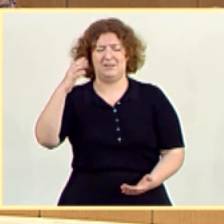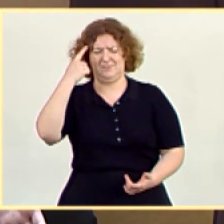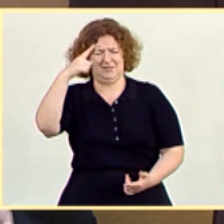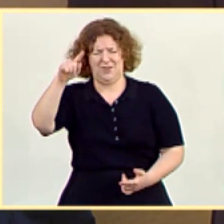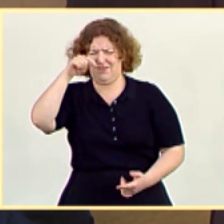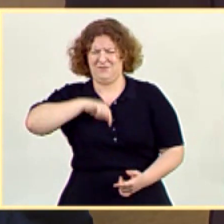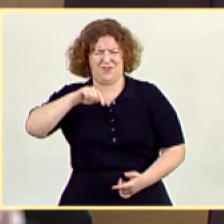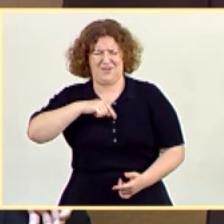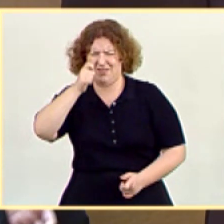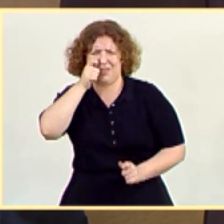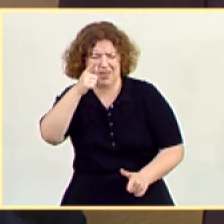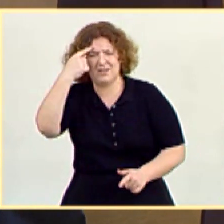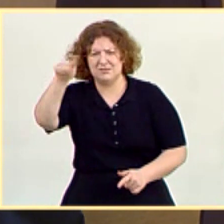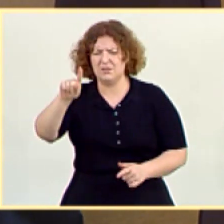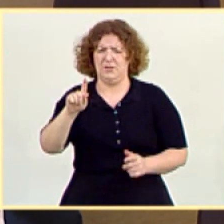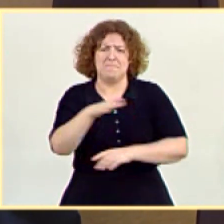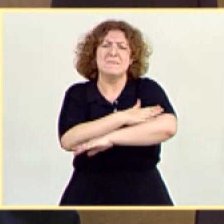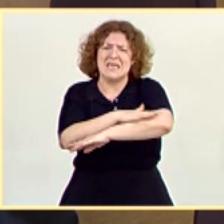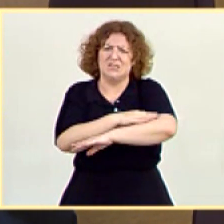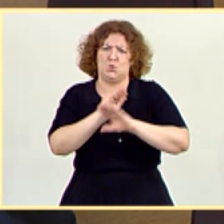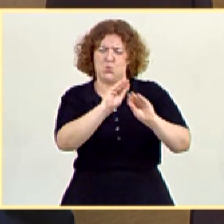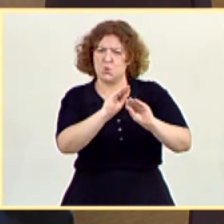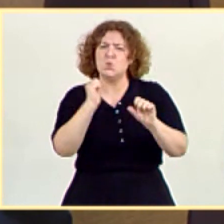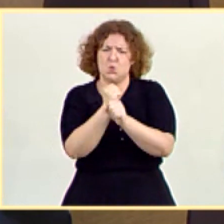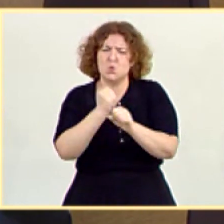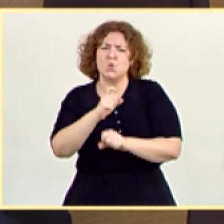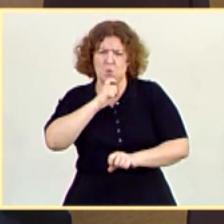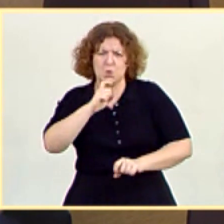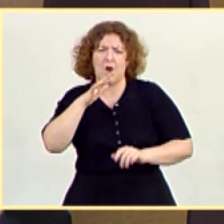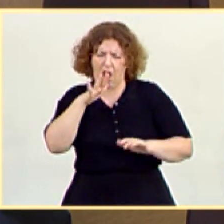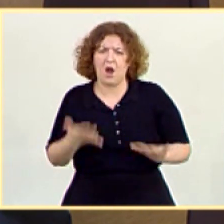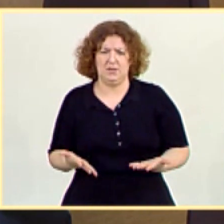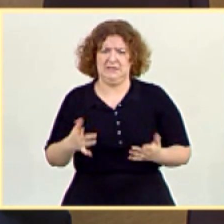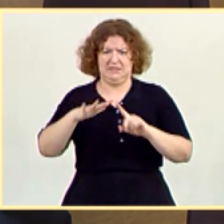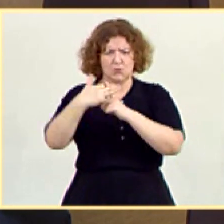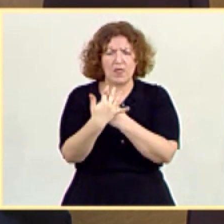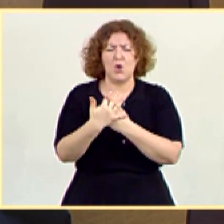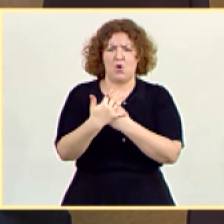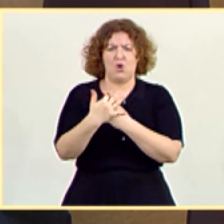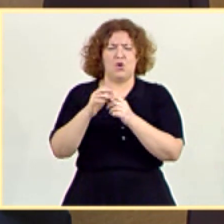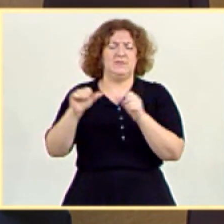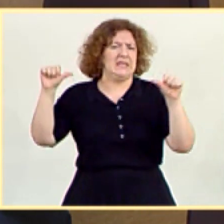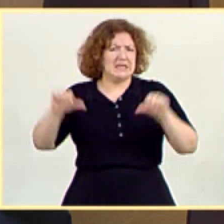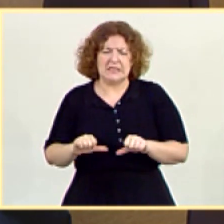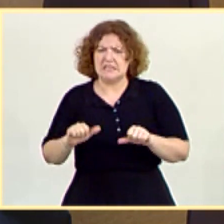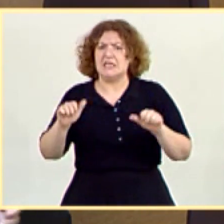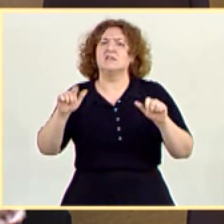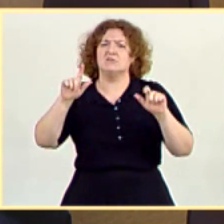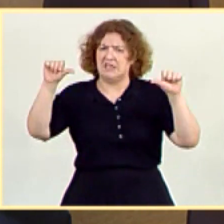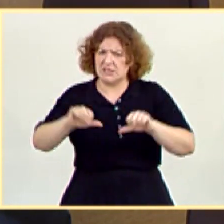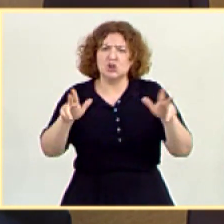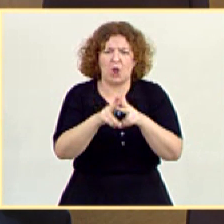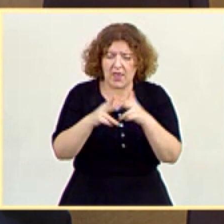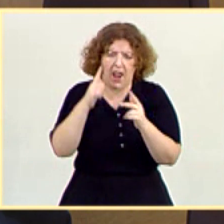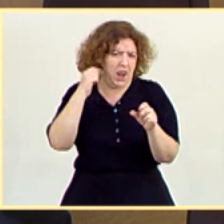consciente de la dificultad de gestionar un ministerio como el suyo, el Ministerio de Trabajo, delante de una situación de crisis social, de crisis